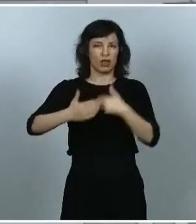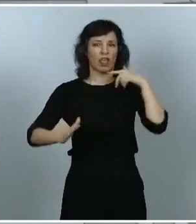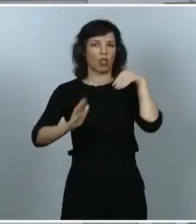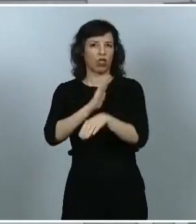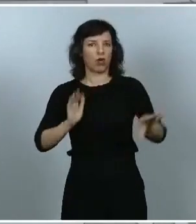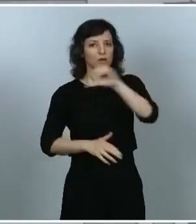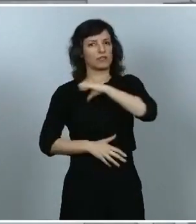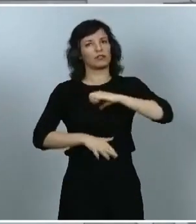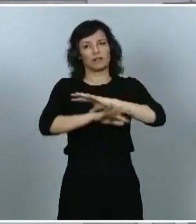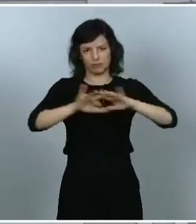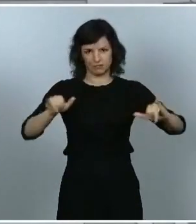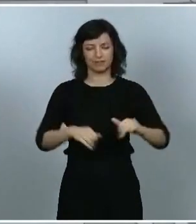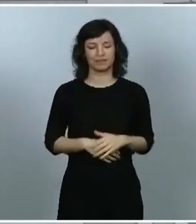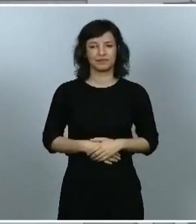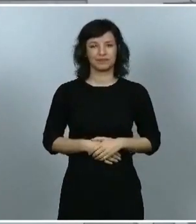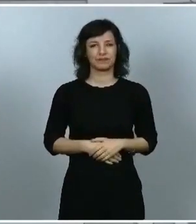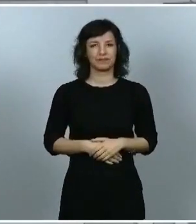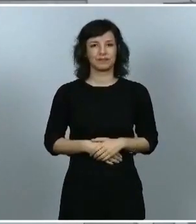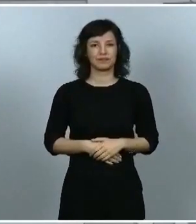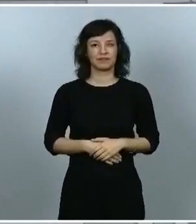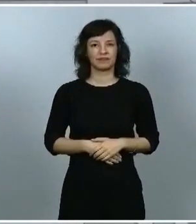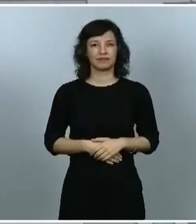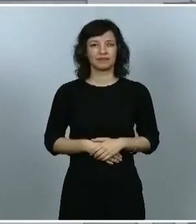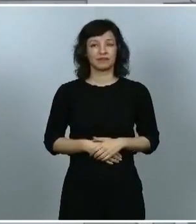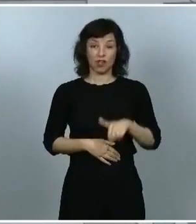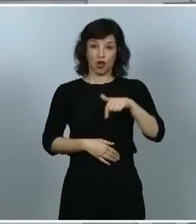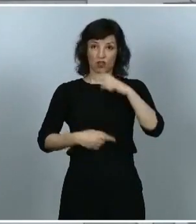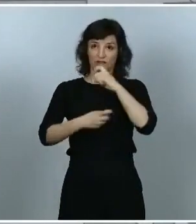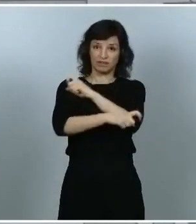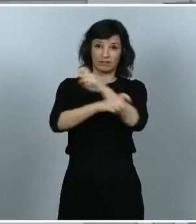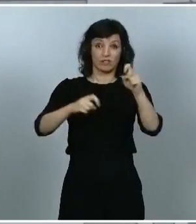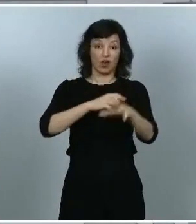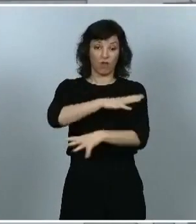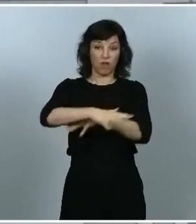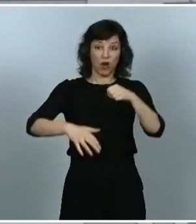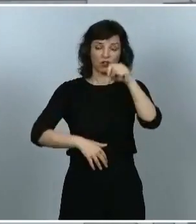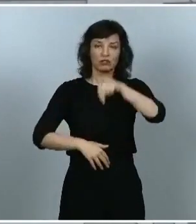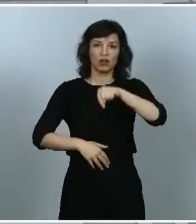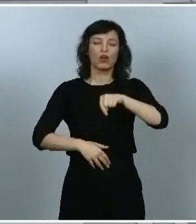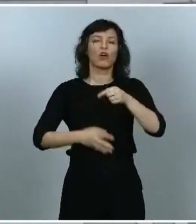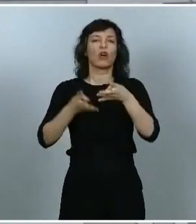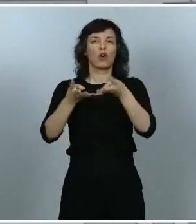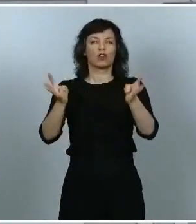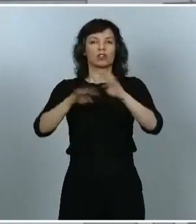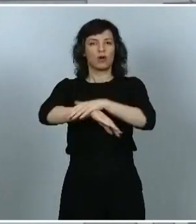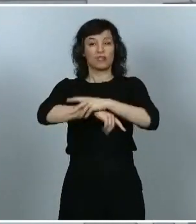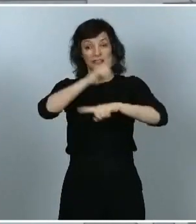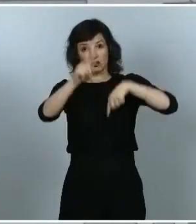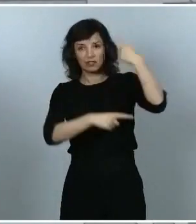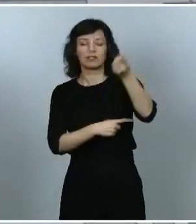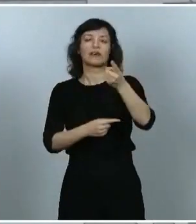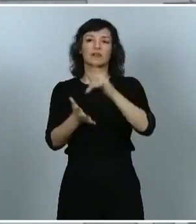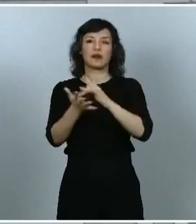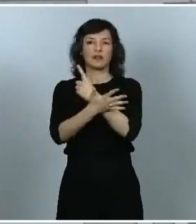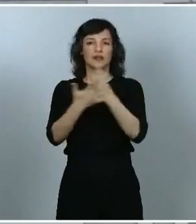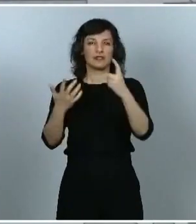Hoy quiero anunciarles que el fondo será aprobado, el Consejo de Ministros, del próximo día 16 de junio,